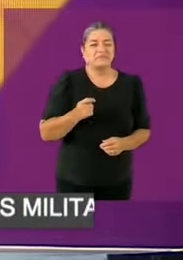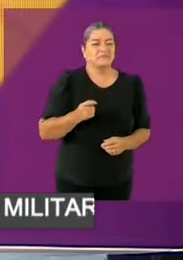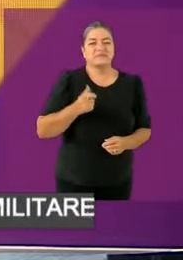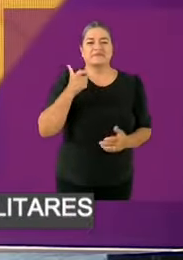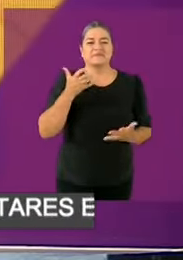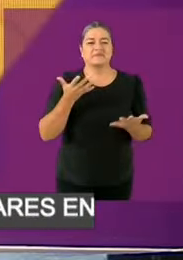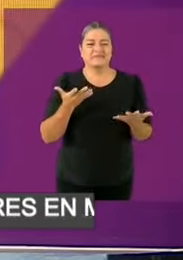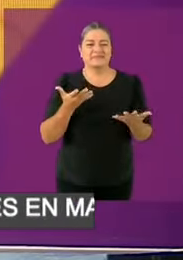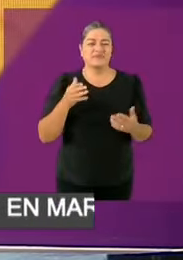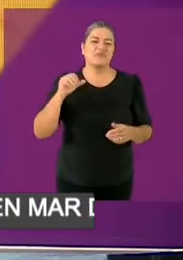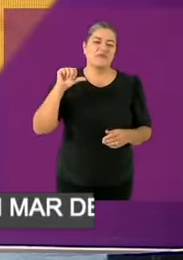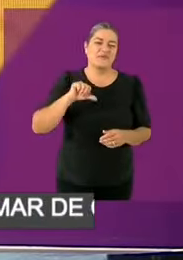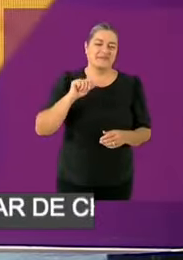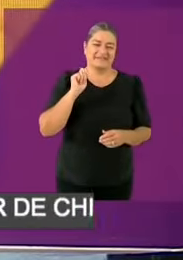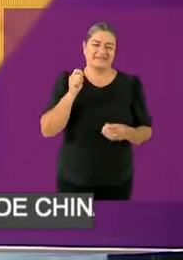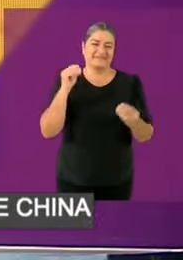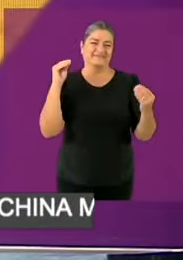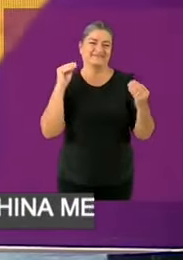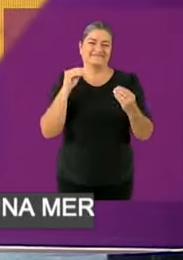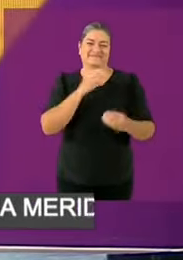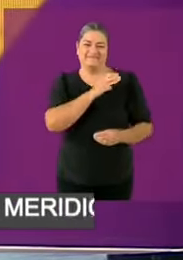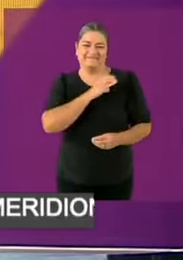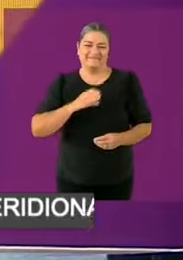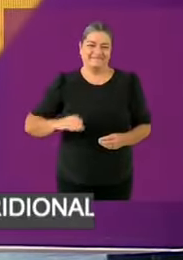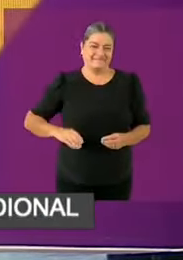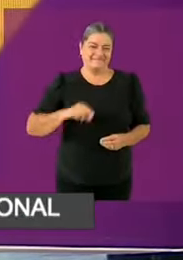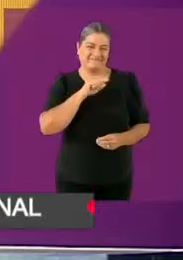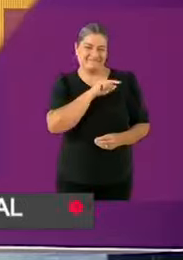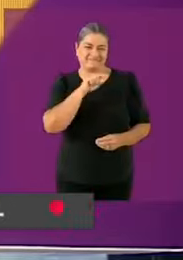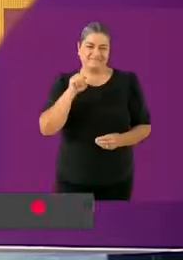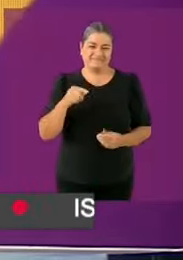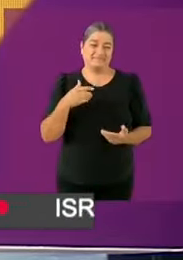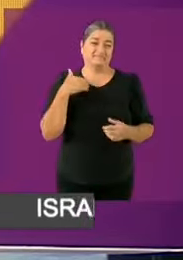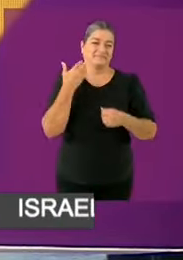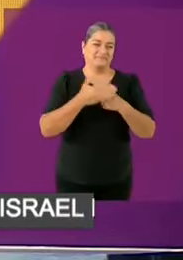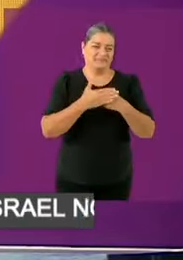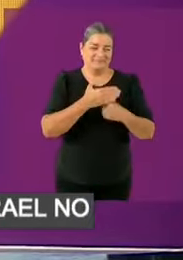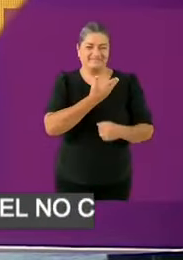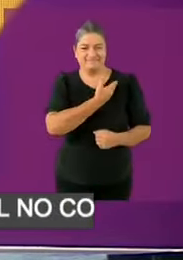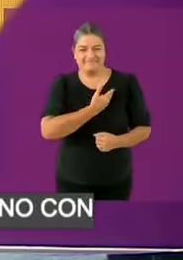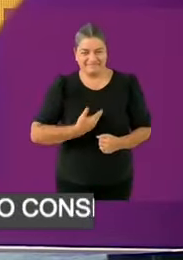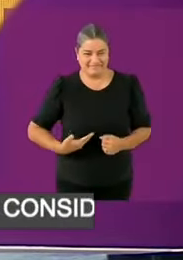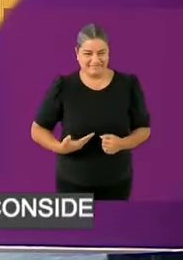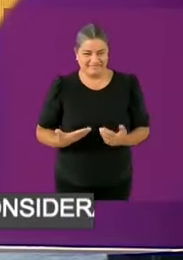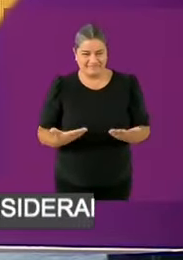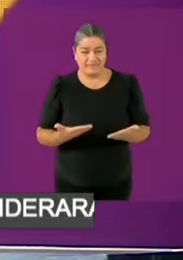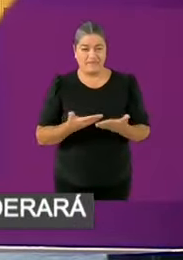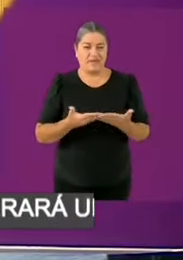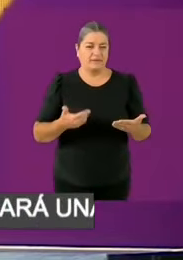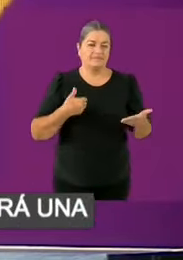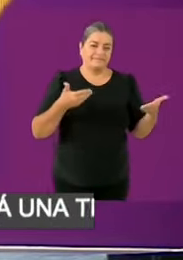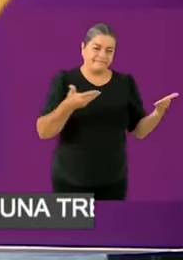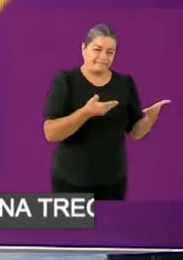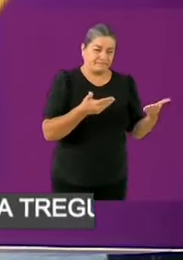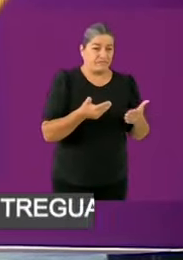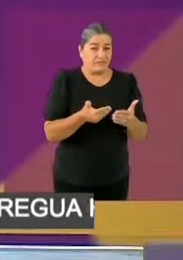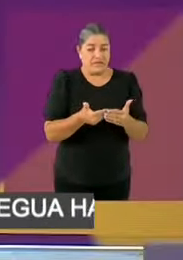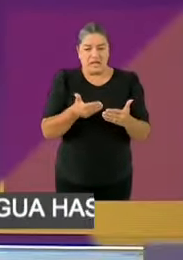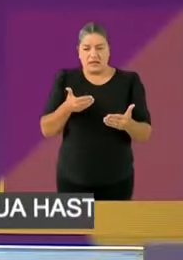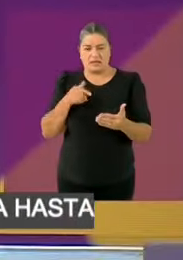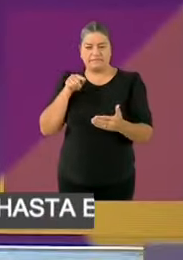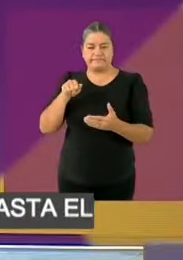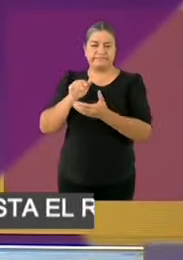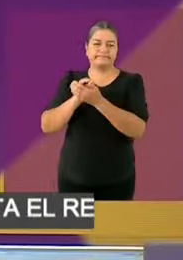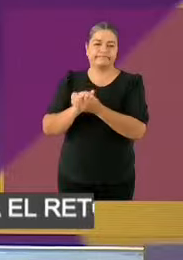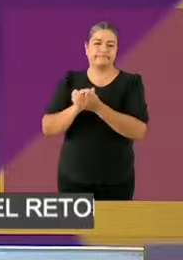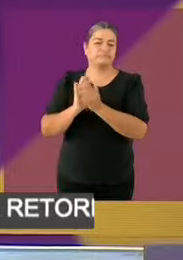y el protagonista de este ejercicio, a quienes presentaremos conforme a los resultados del sorteo previamente realizado. Claudia Shein